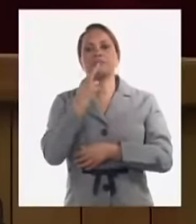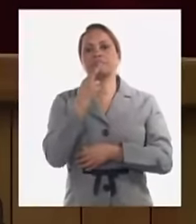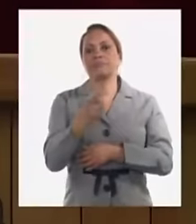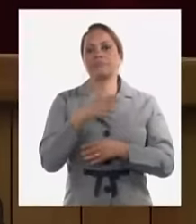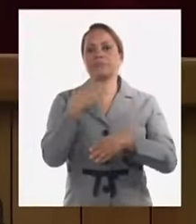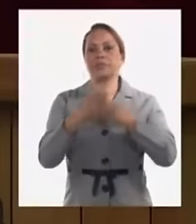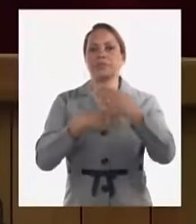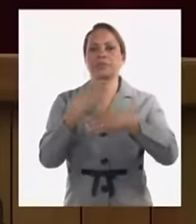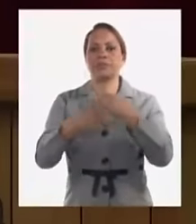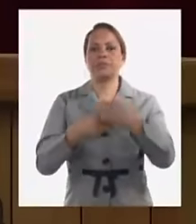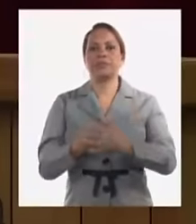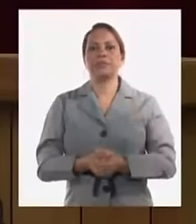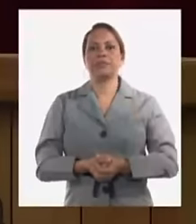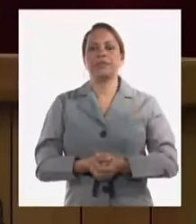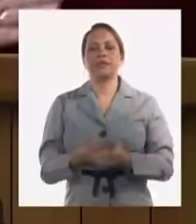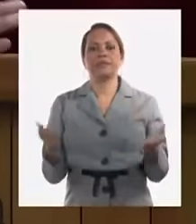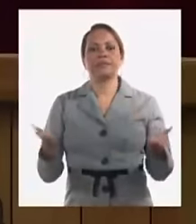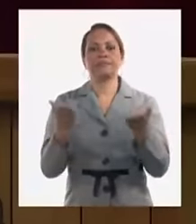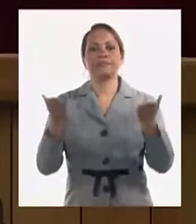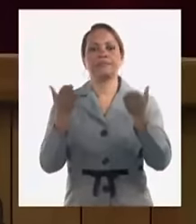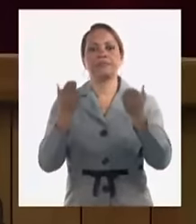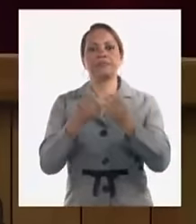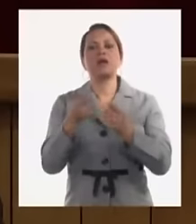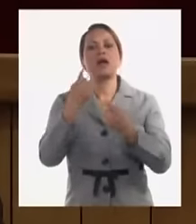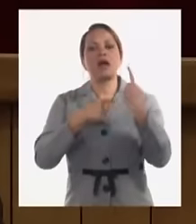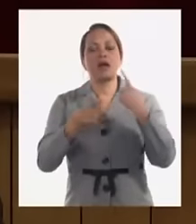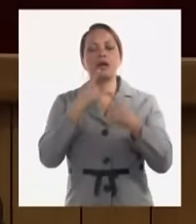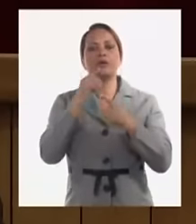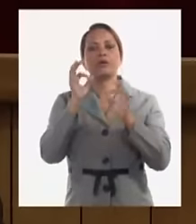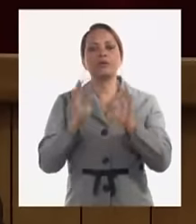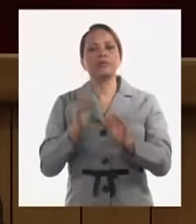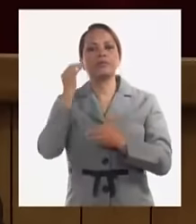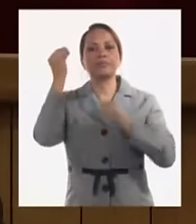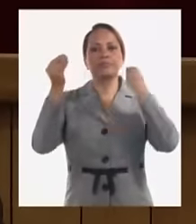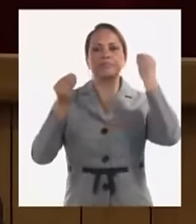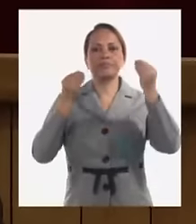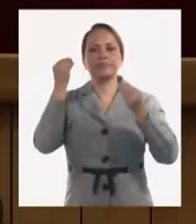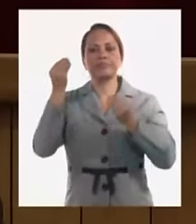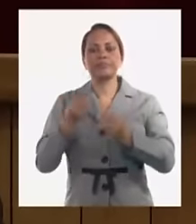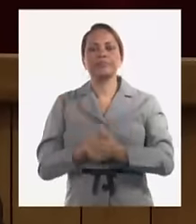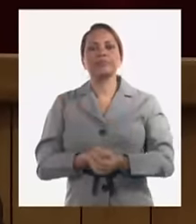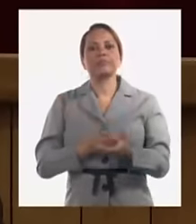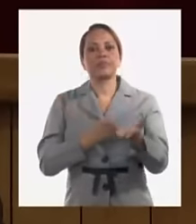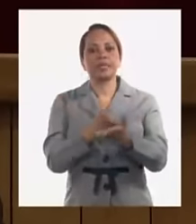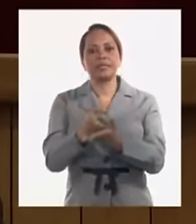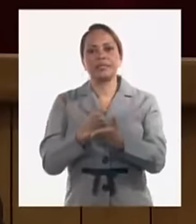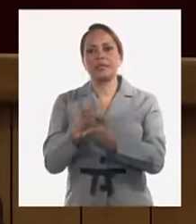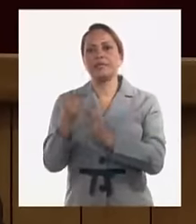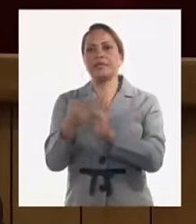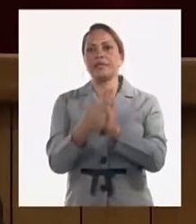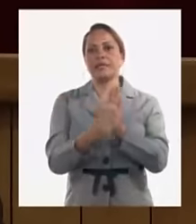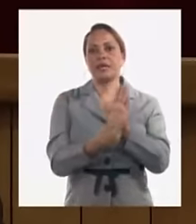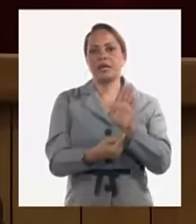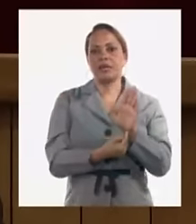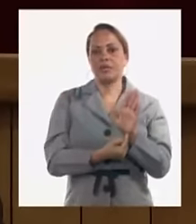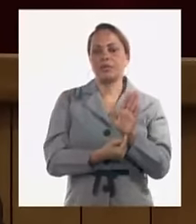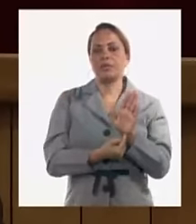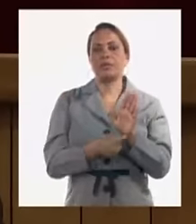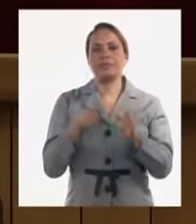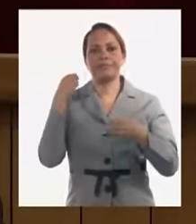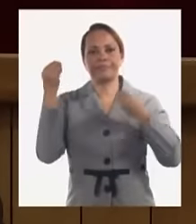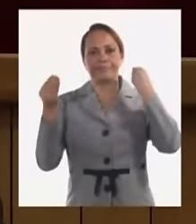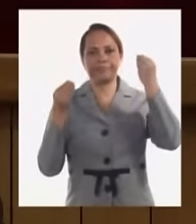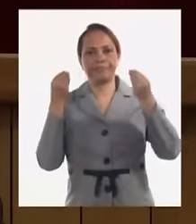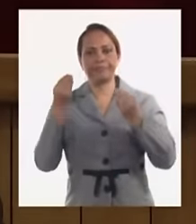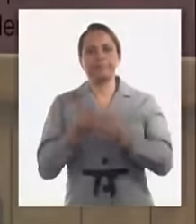problemas la dinámica demográfica es algo que siempre nos ha preocupado siguen esos indicadores indicadores preocupantes